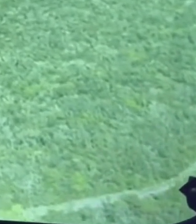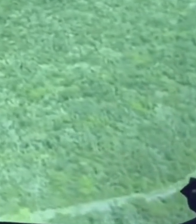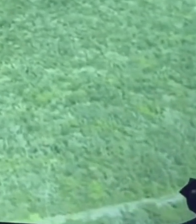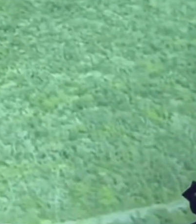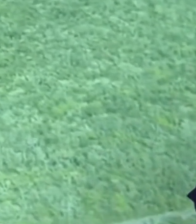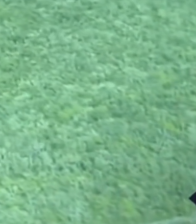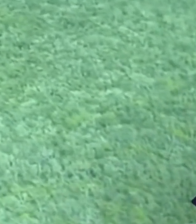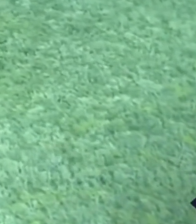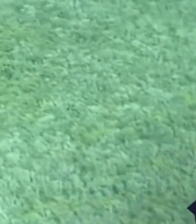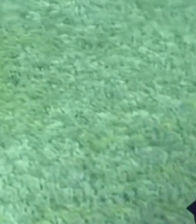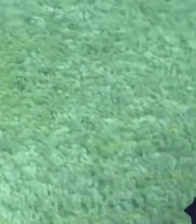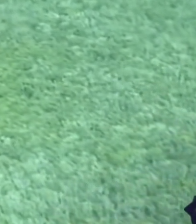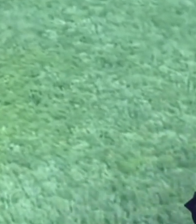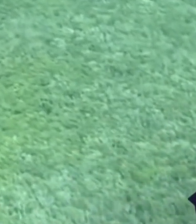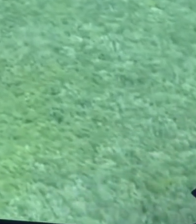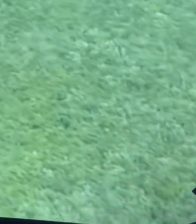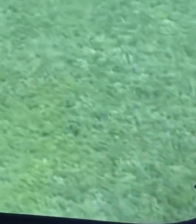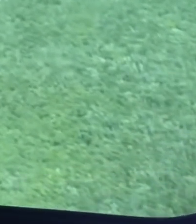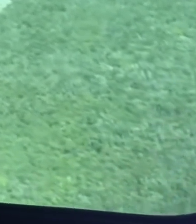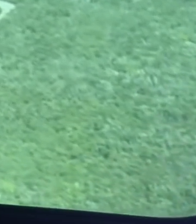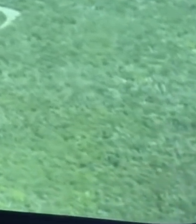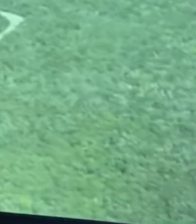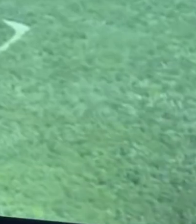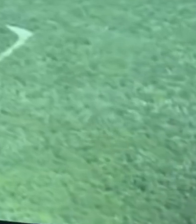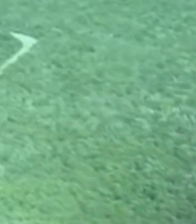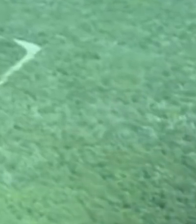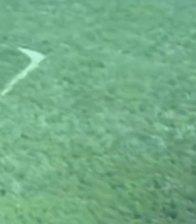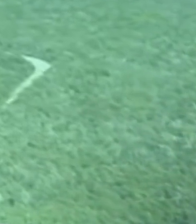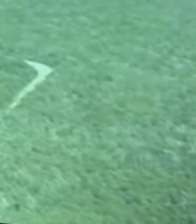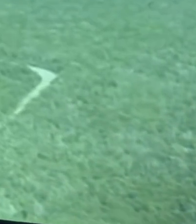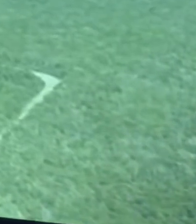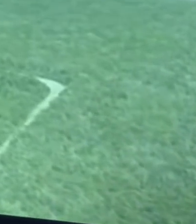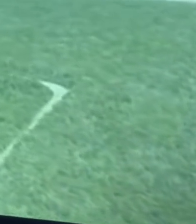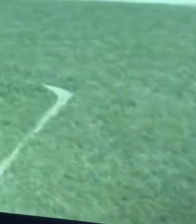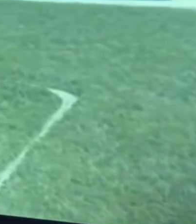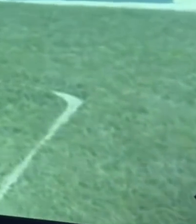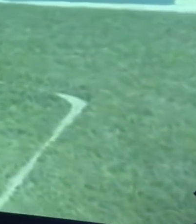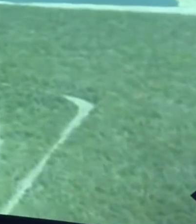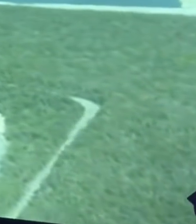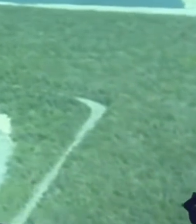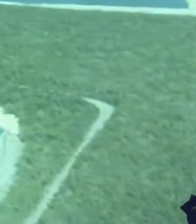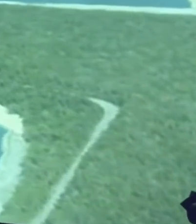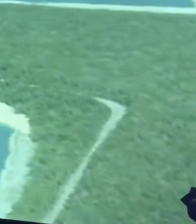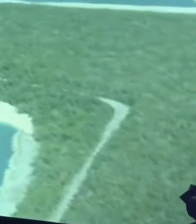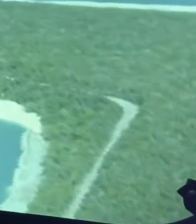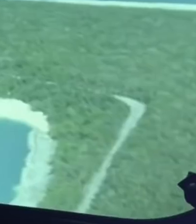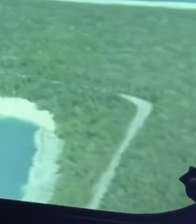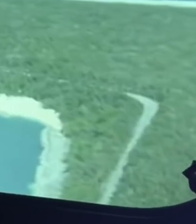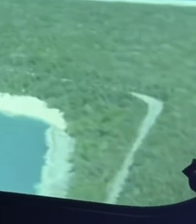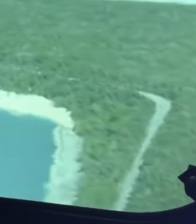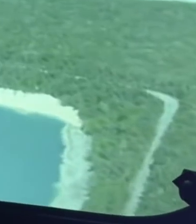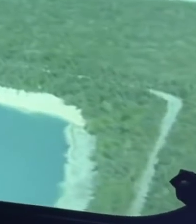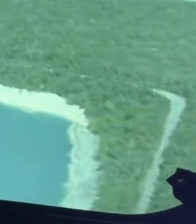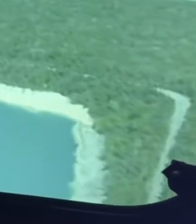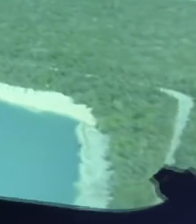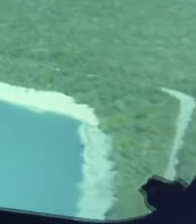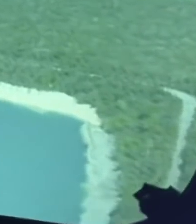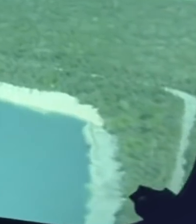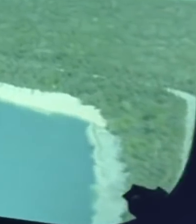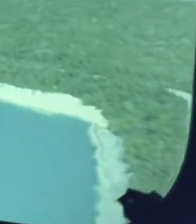que estos de Calica, como ya no pueden sacar,